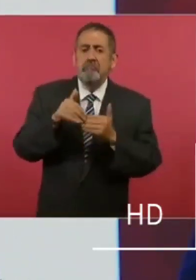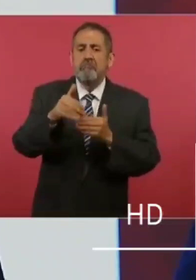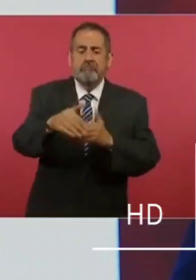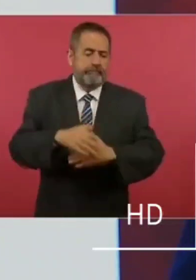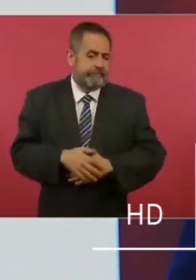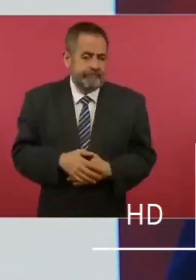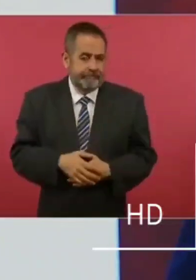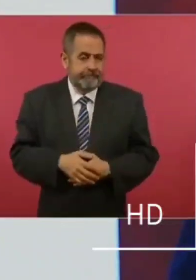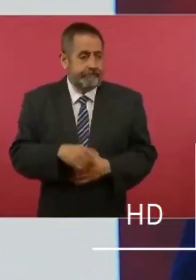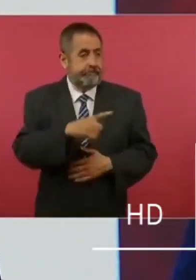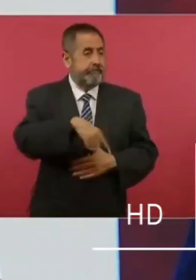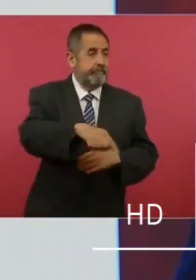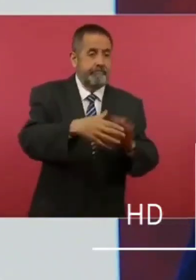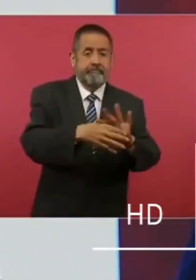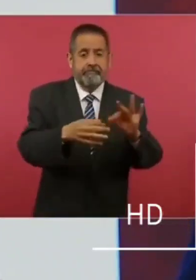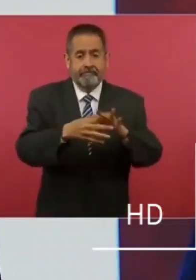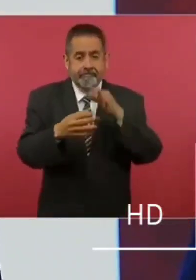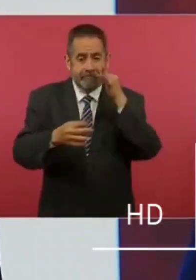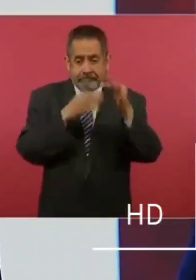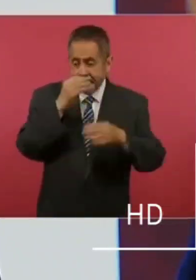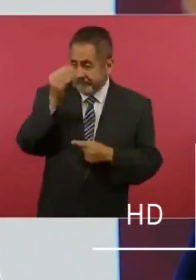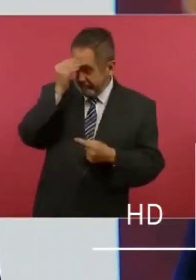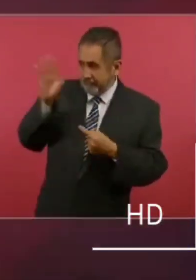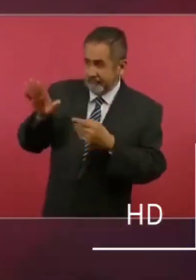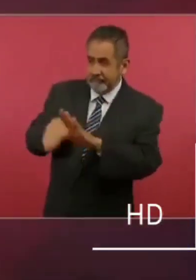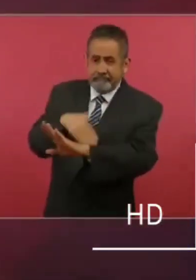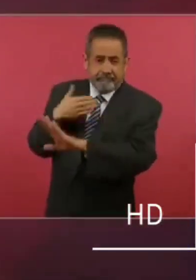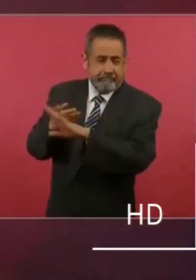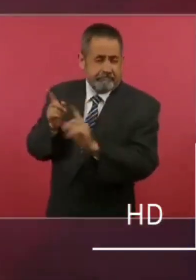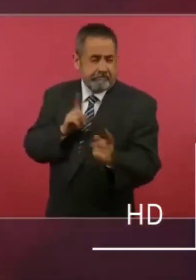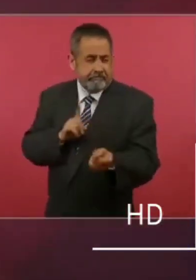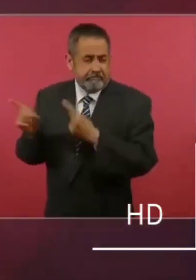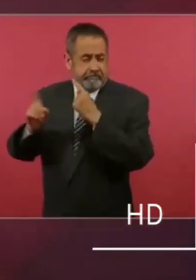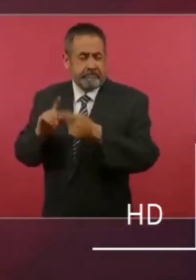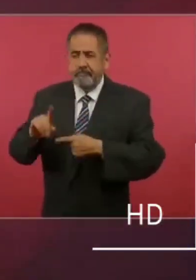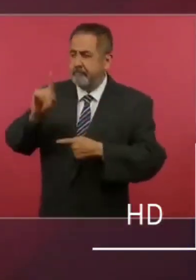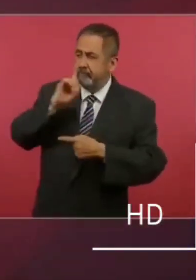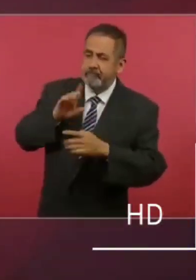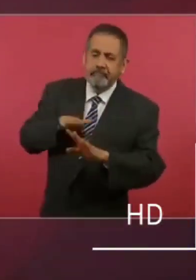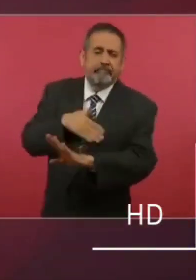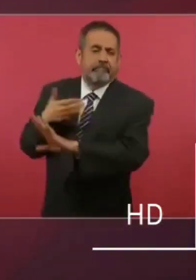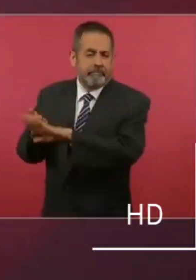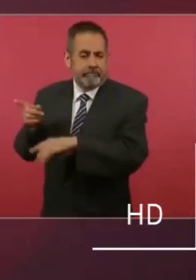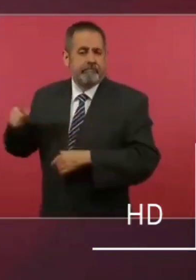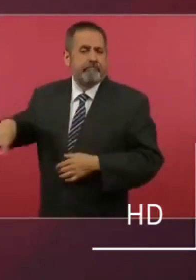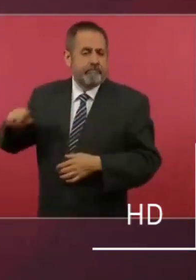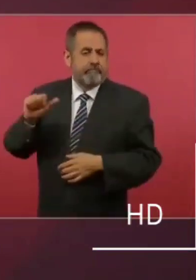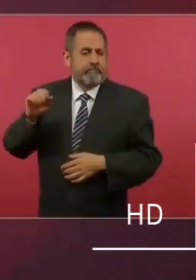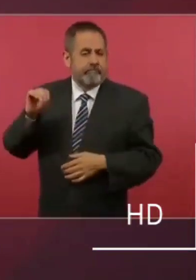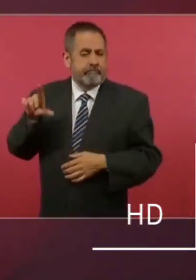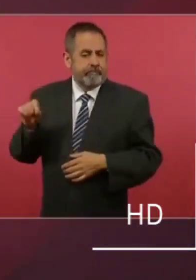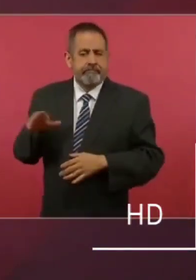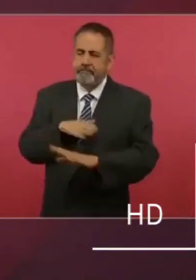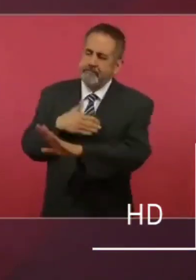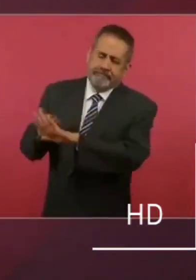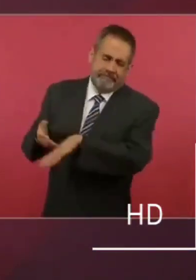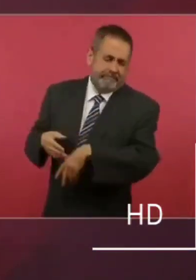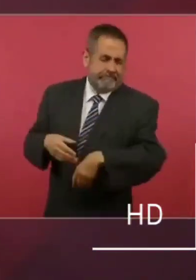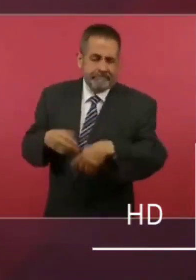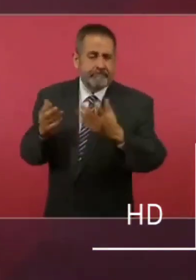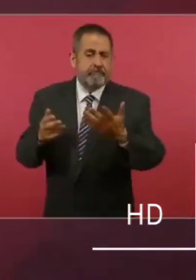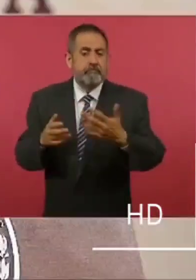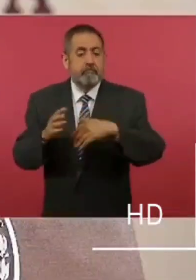plumas dedicadas a criticar, denostar, ofender y mentir en contra del presidente de México, Andrés Manuel López Obrador,